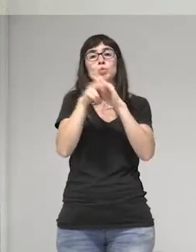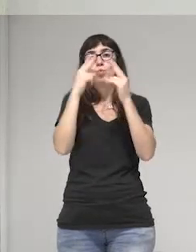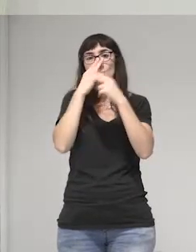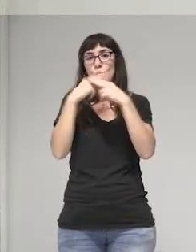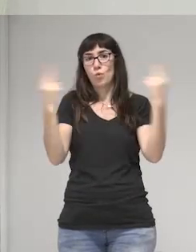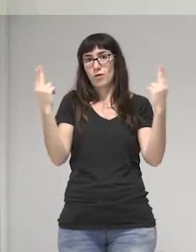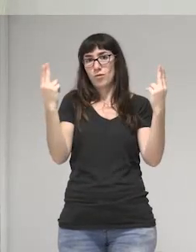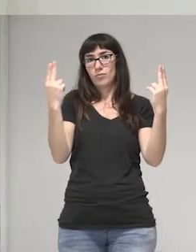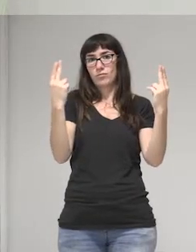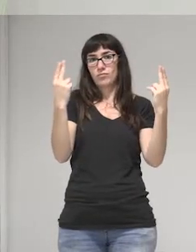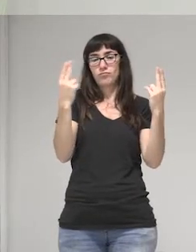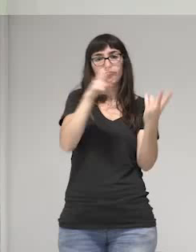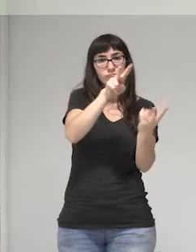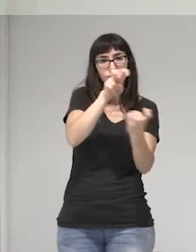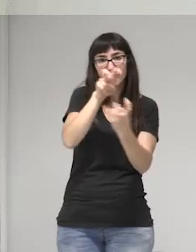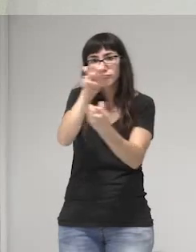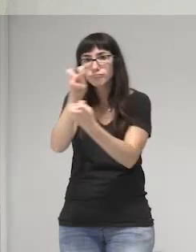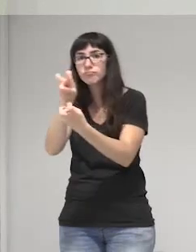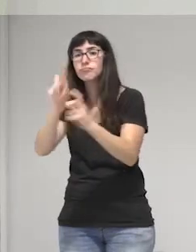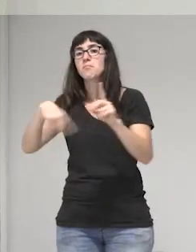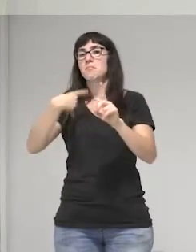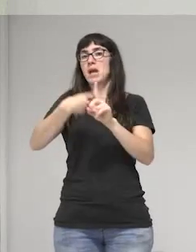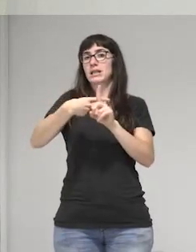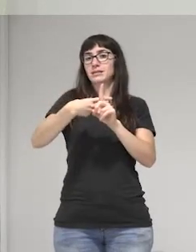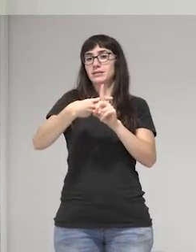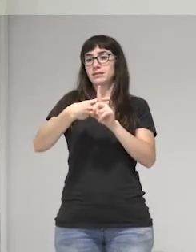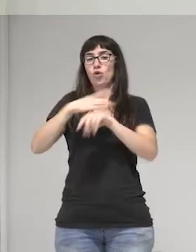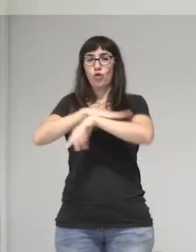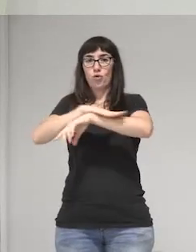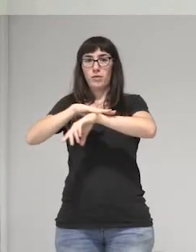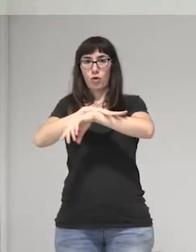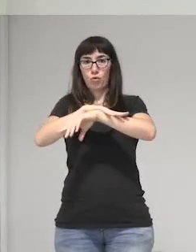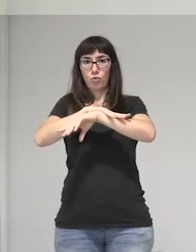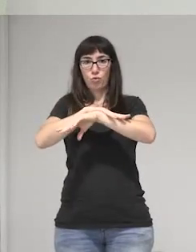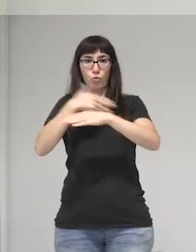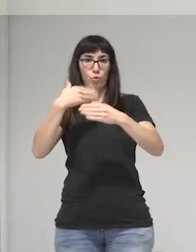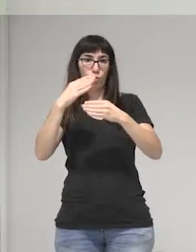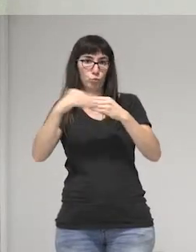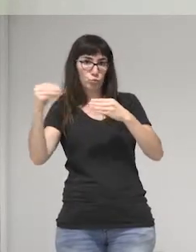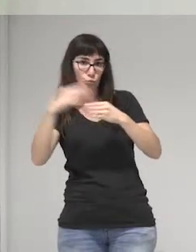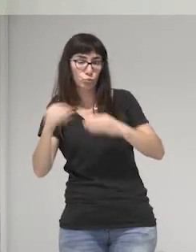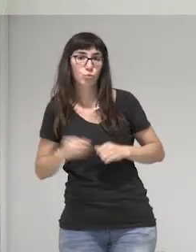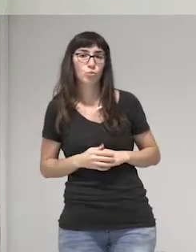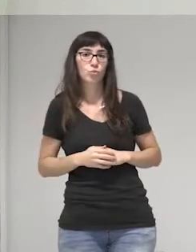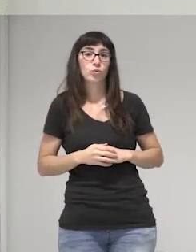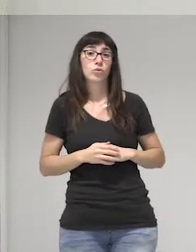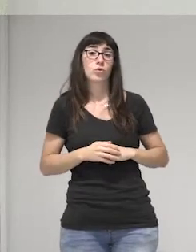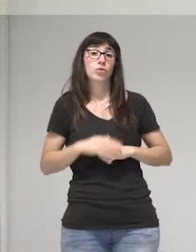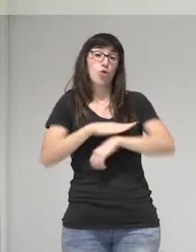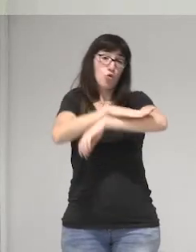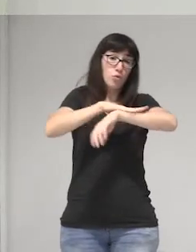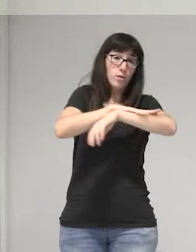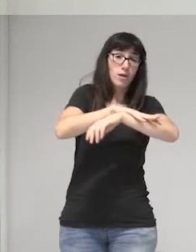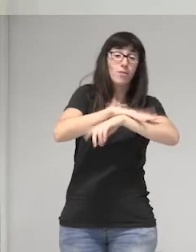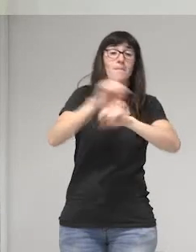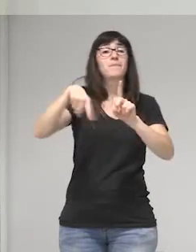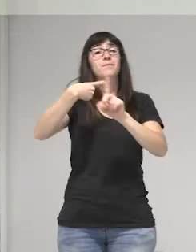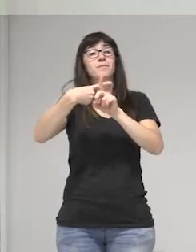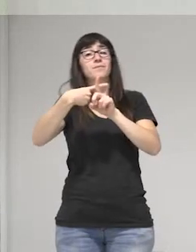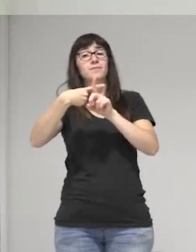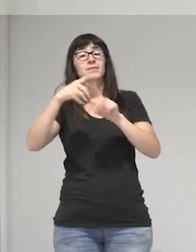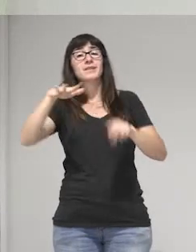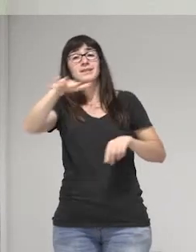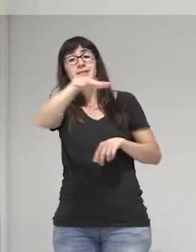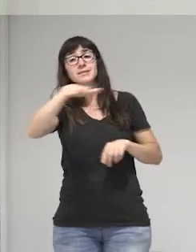utilización por el Ejecutivo y por los espacios que